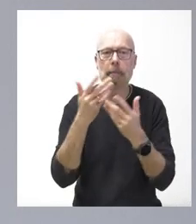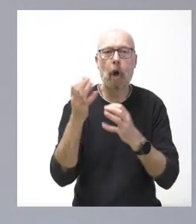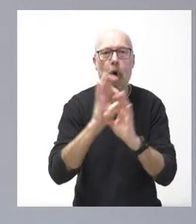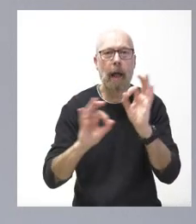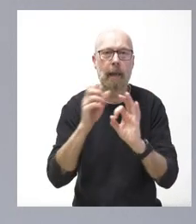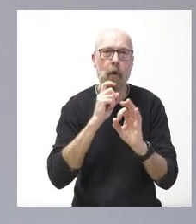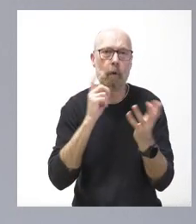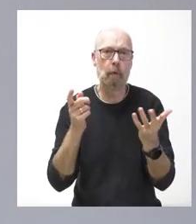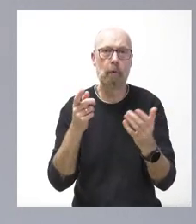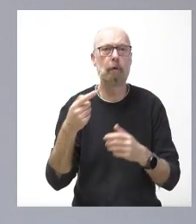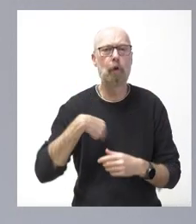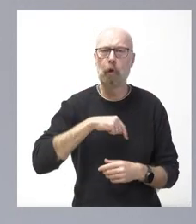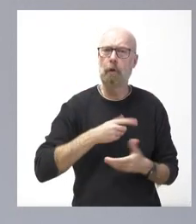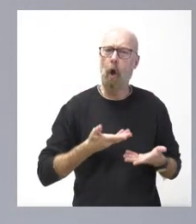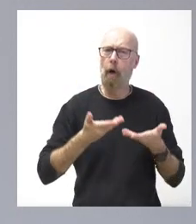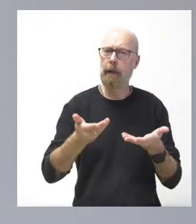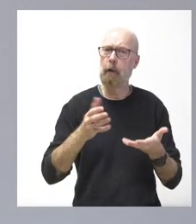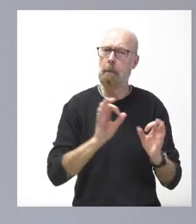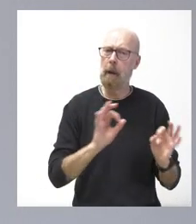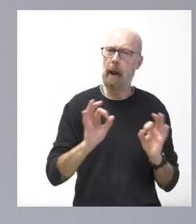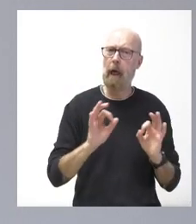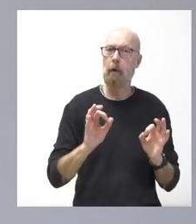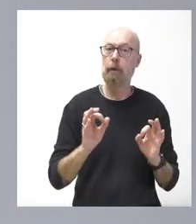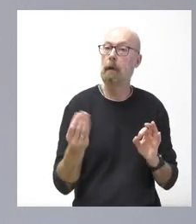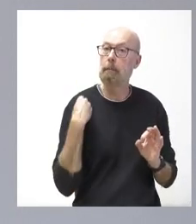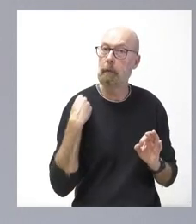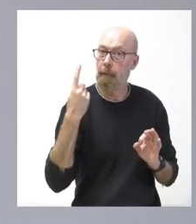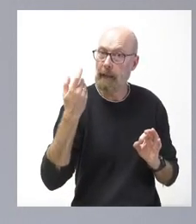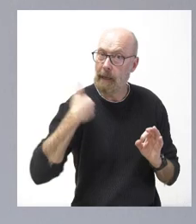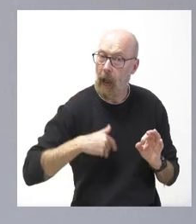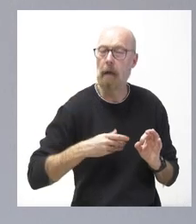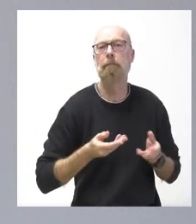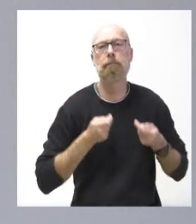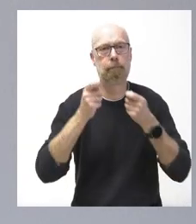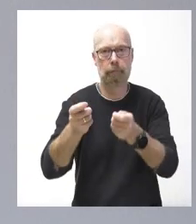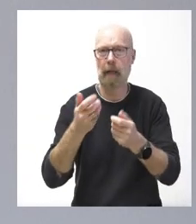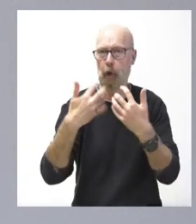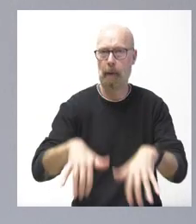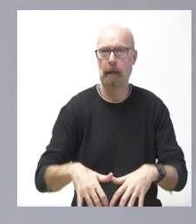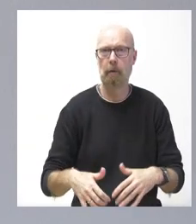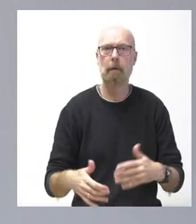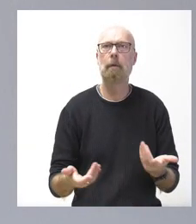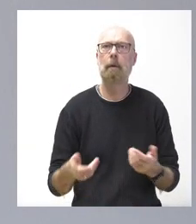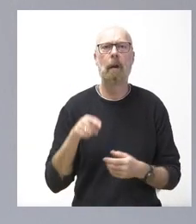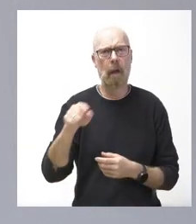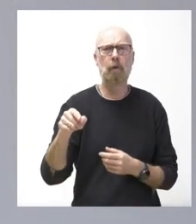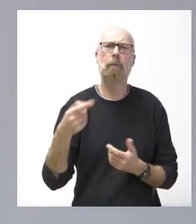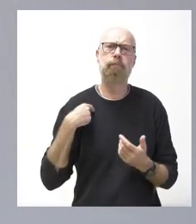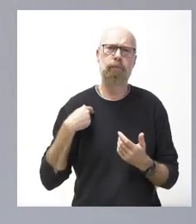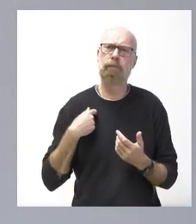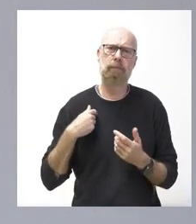inmediatamente que haya esa solitud de estos medios los pongamos en marcha. Lógicamente, estamos hablando de una catástrofe de grandes proporciones